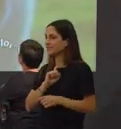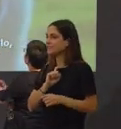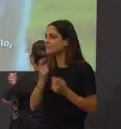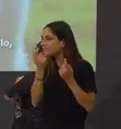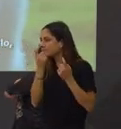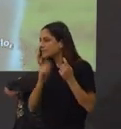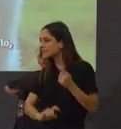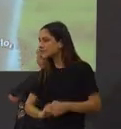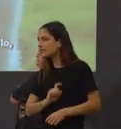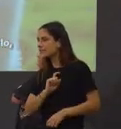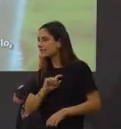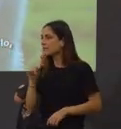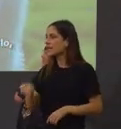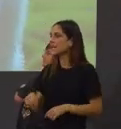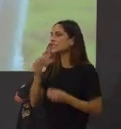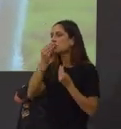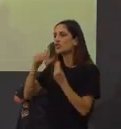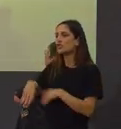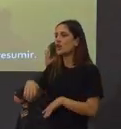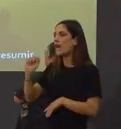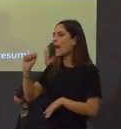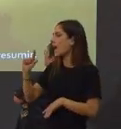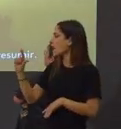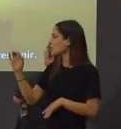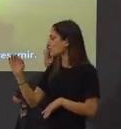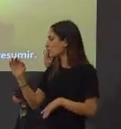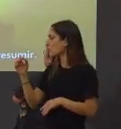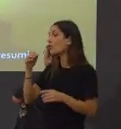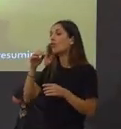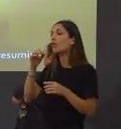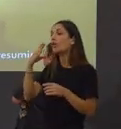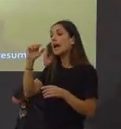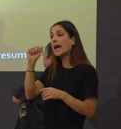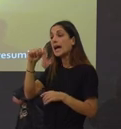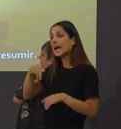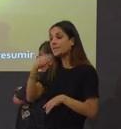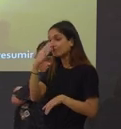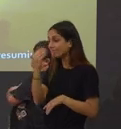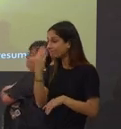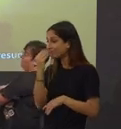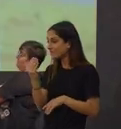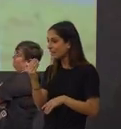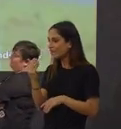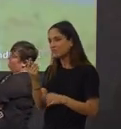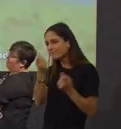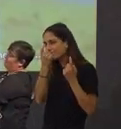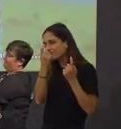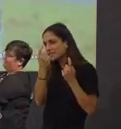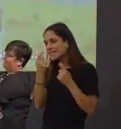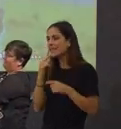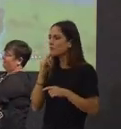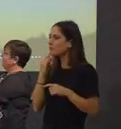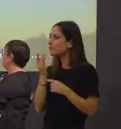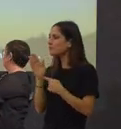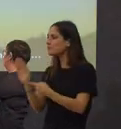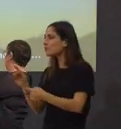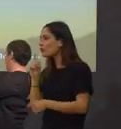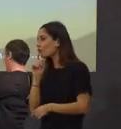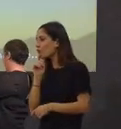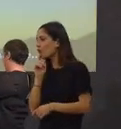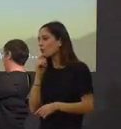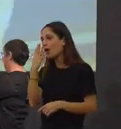de Ayo, o noso Khan, o Khan que nos ensinou a presumir. Ayo era bonito,